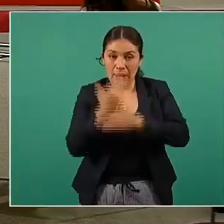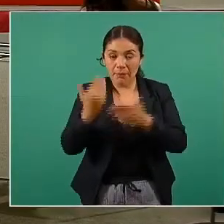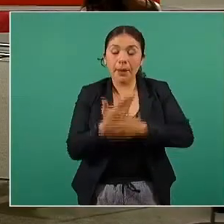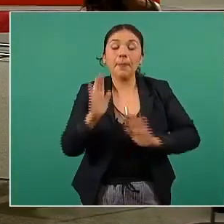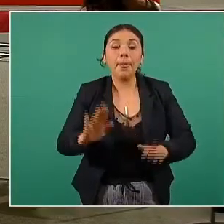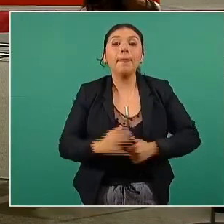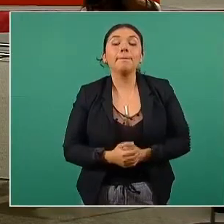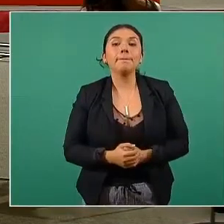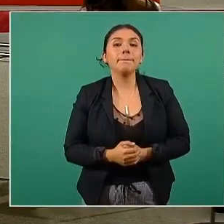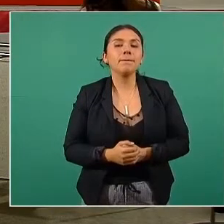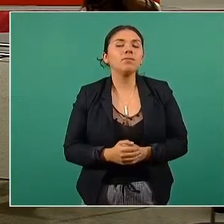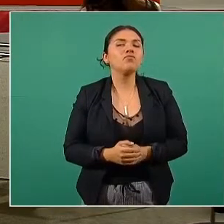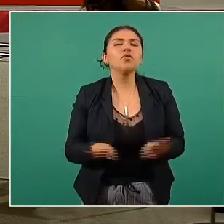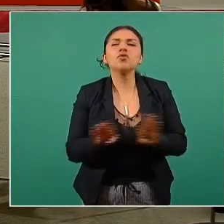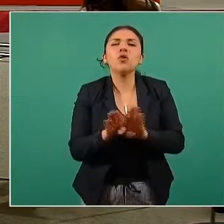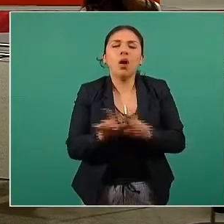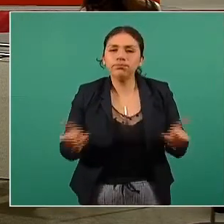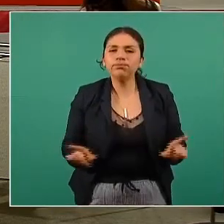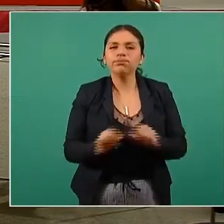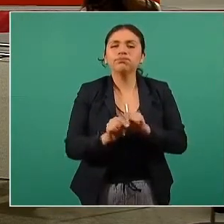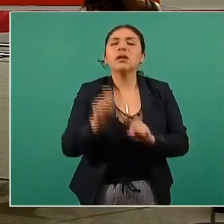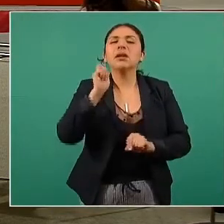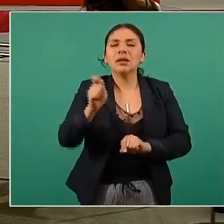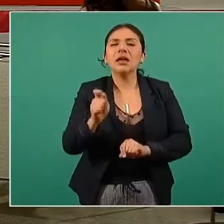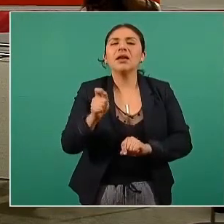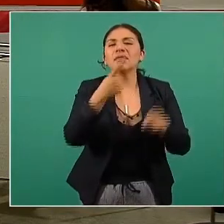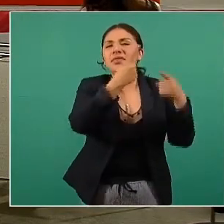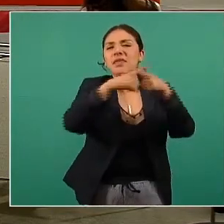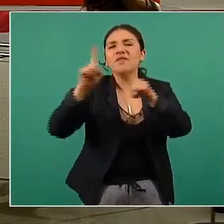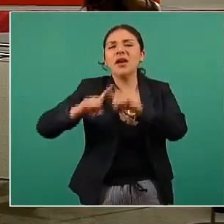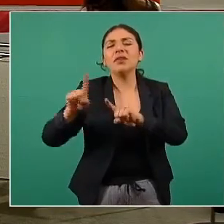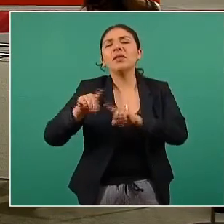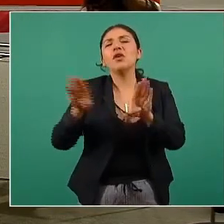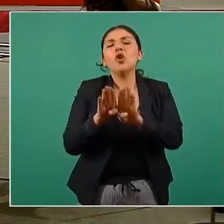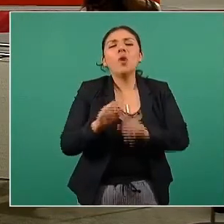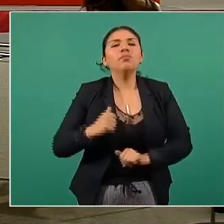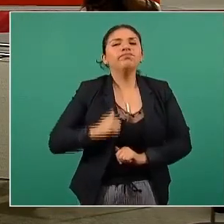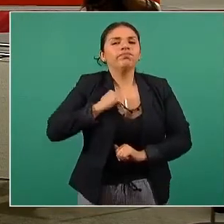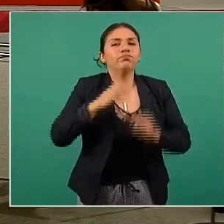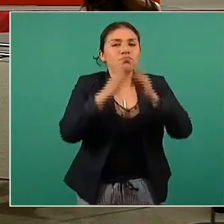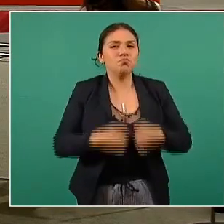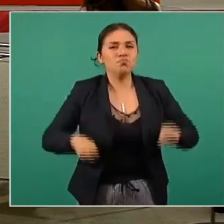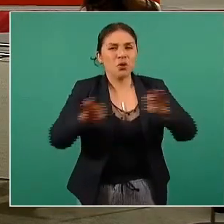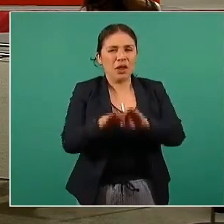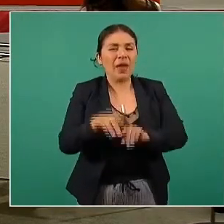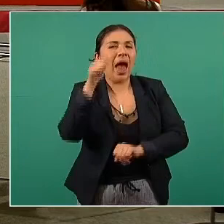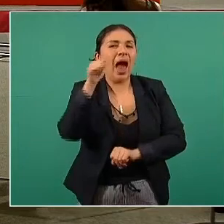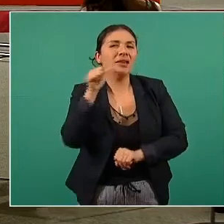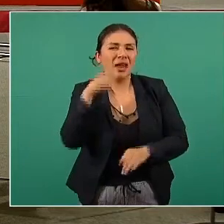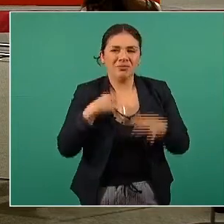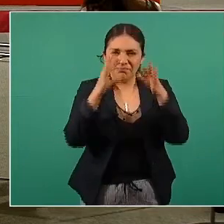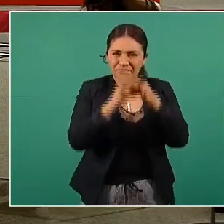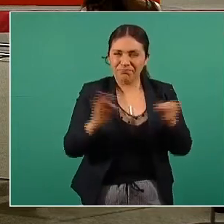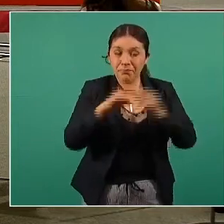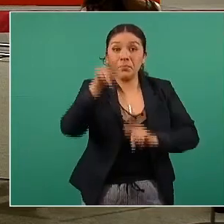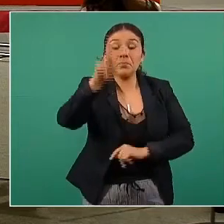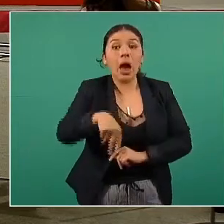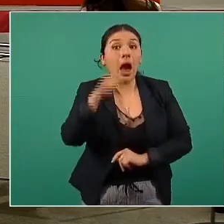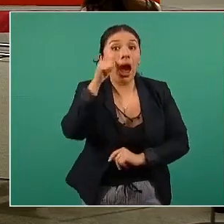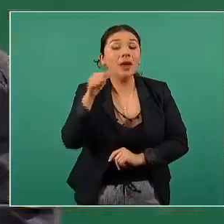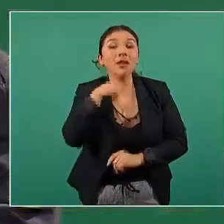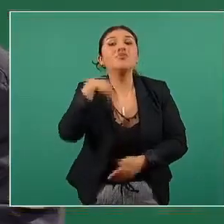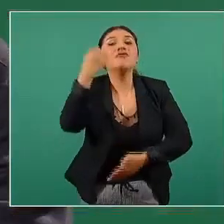Retomo brevemente sobre los distintos ejes de priorización que mencionábamos ayer. Por cierto que ayer